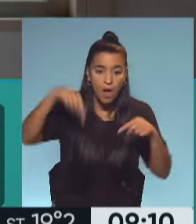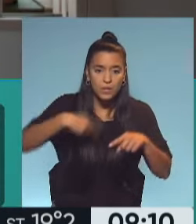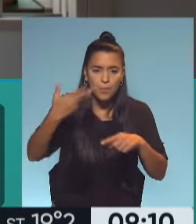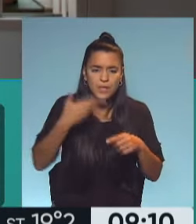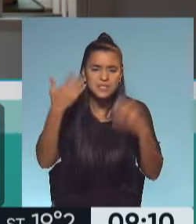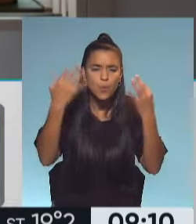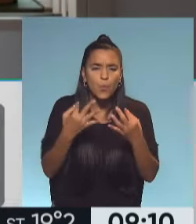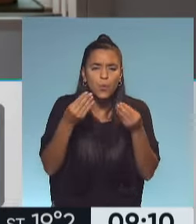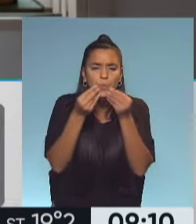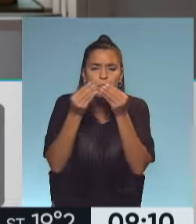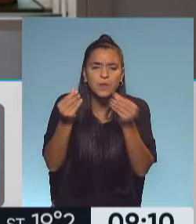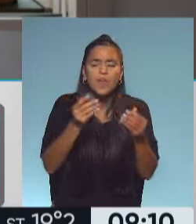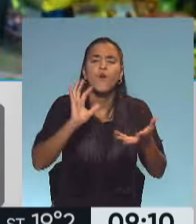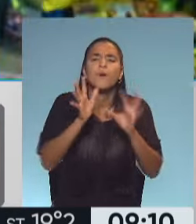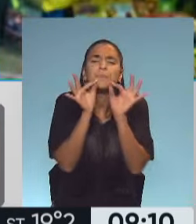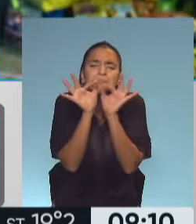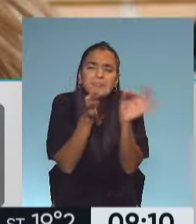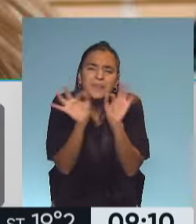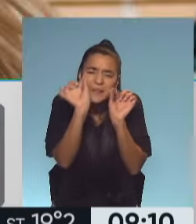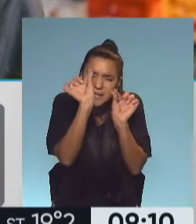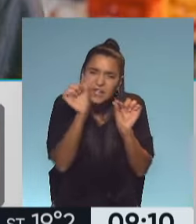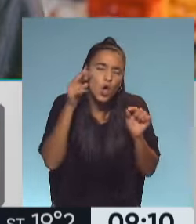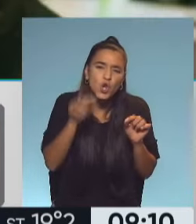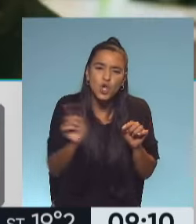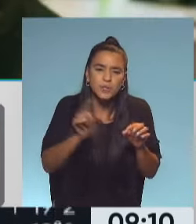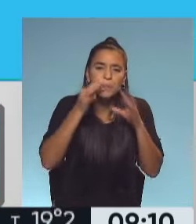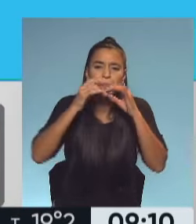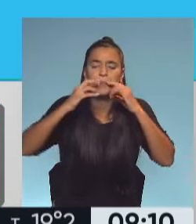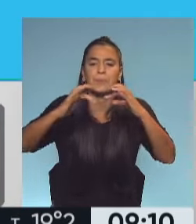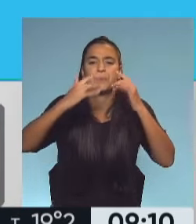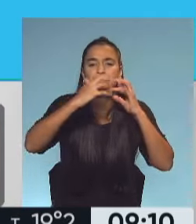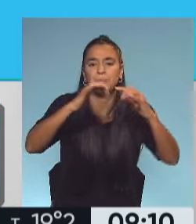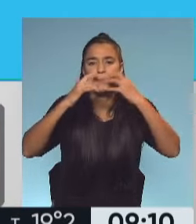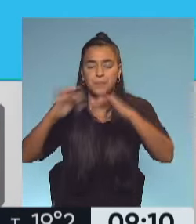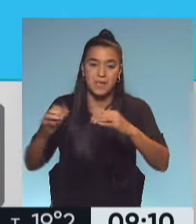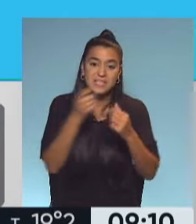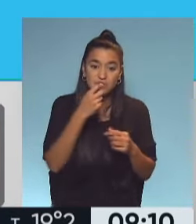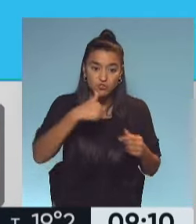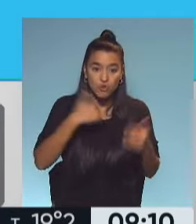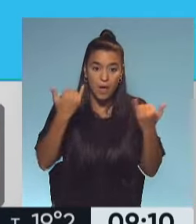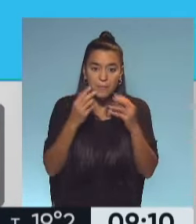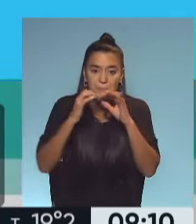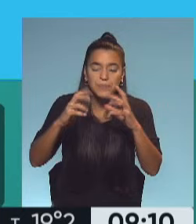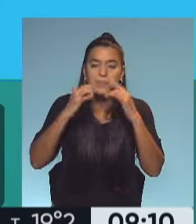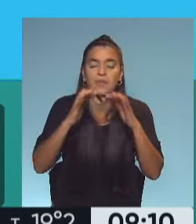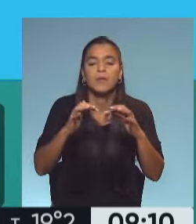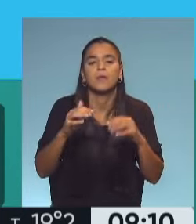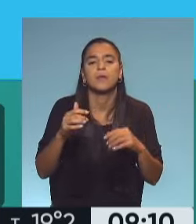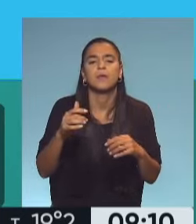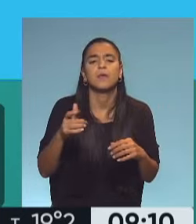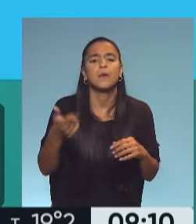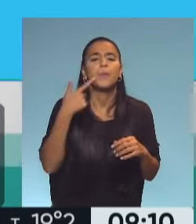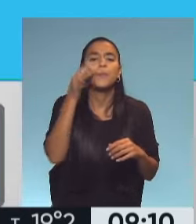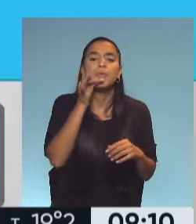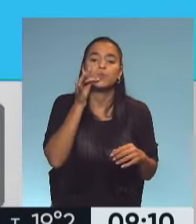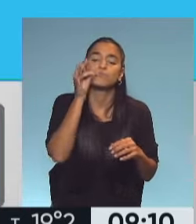hablando seguramente en forma microscópica, no se ve, elimino pedacitos de saliva. Si yo tengo gotitas de saliva, si yo tengo el virus, lo